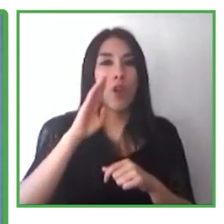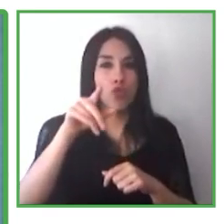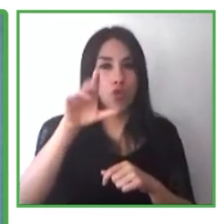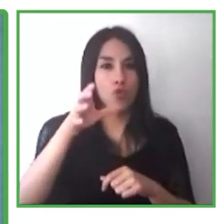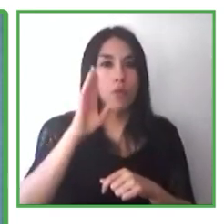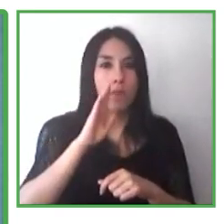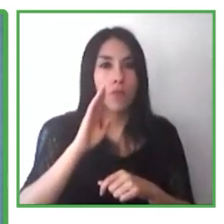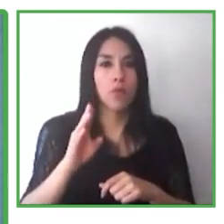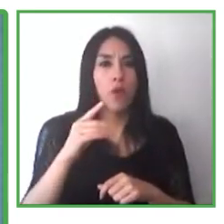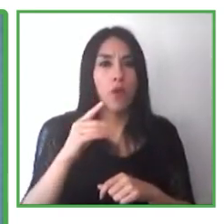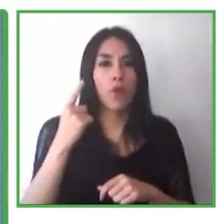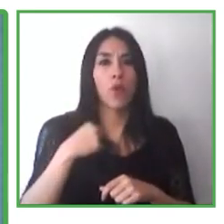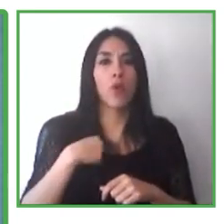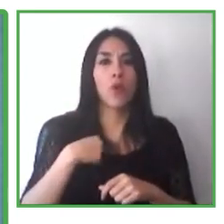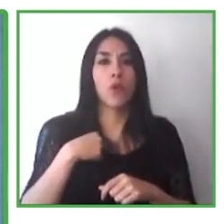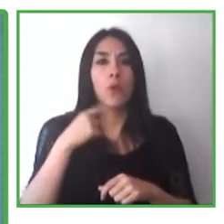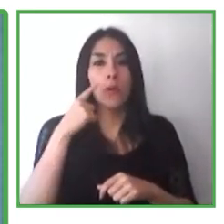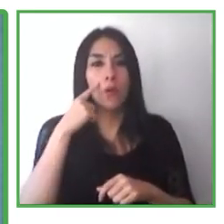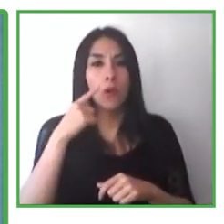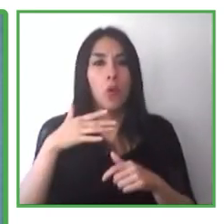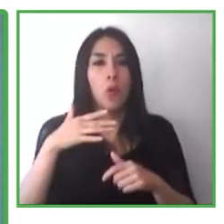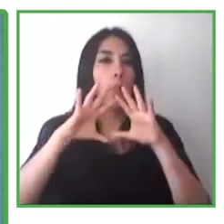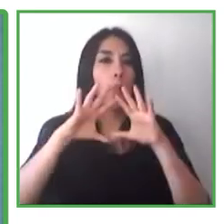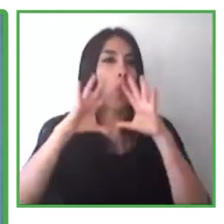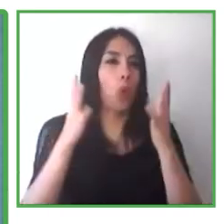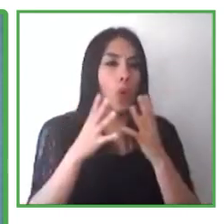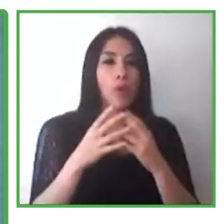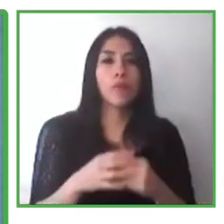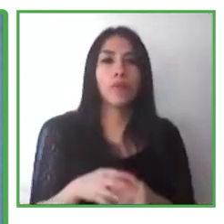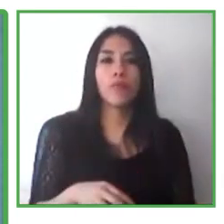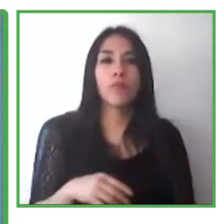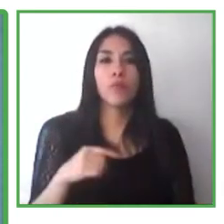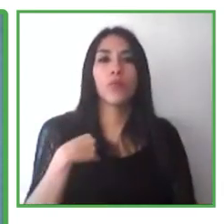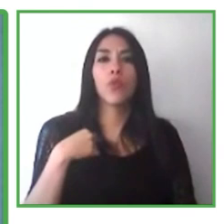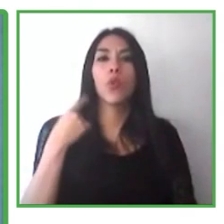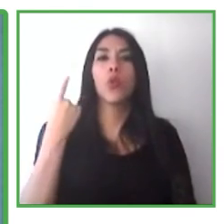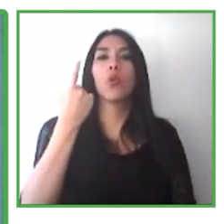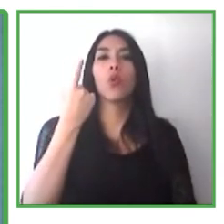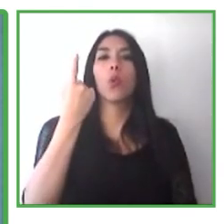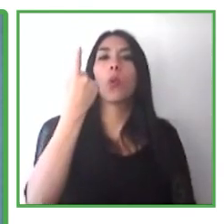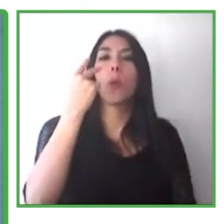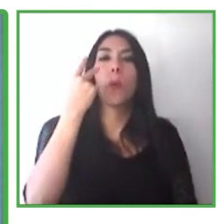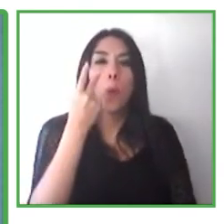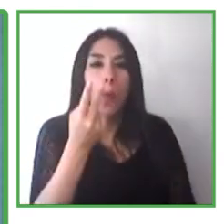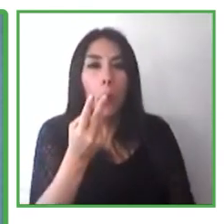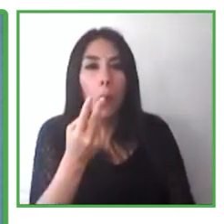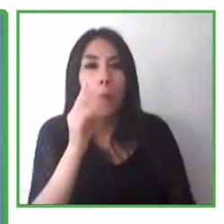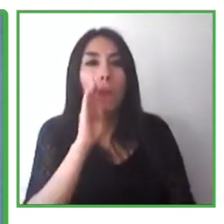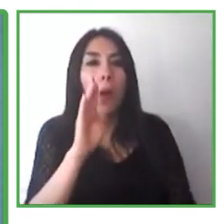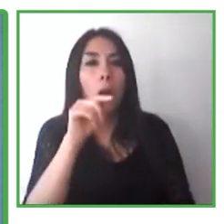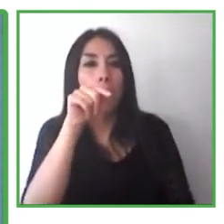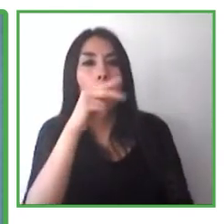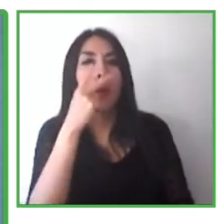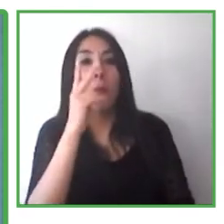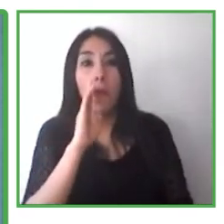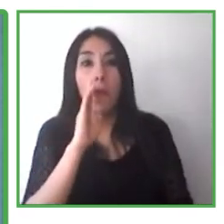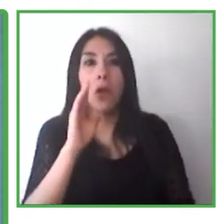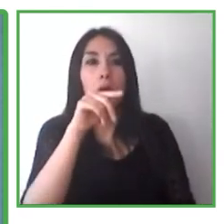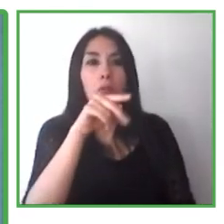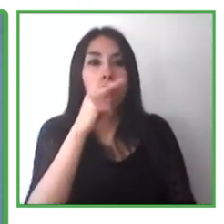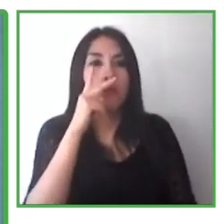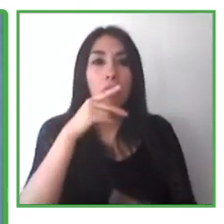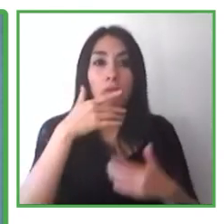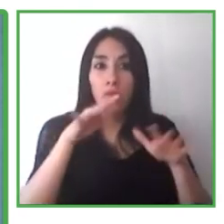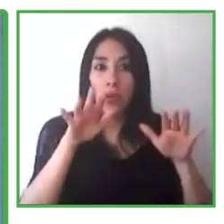activos en Bélgica, en distintas regiones de Bélgica, en la parte de habla francesa y la parte de habla